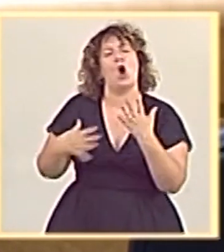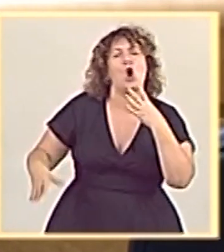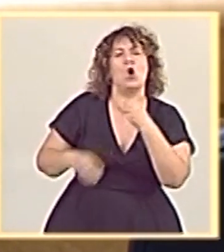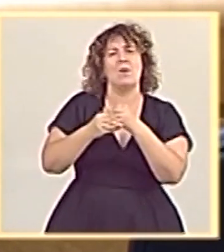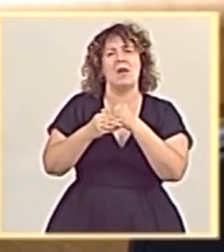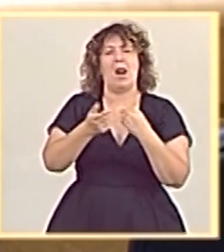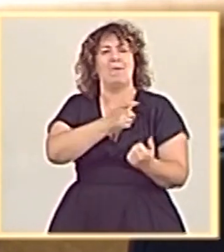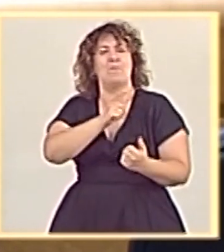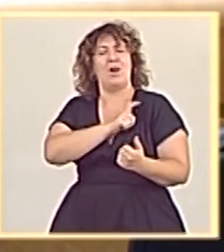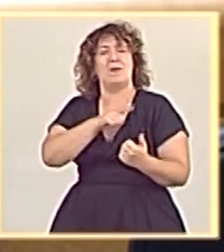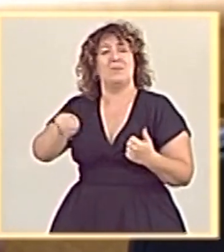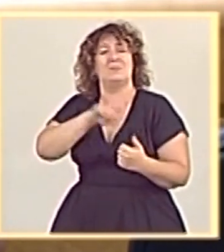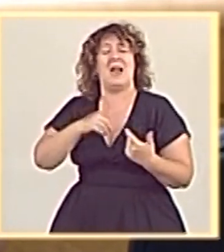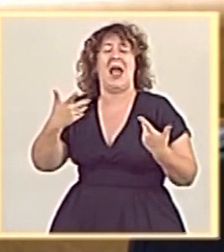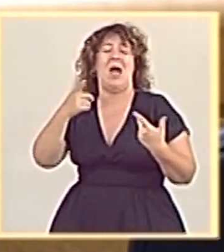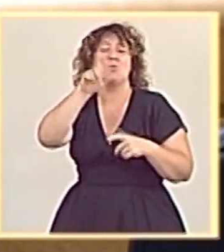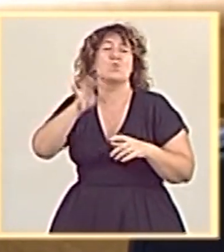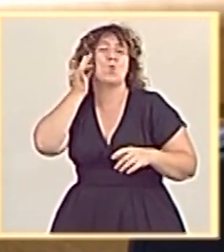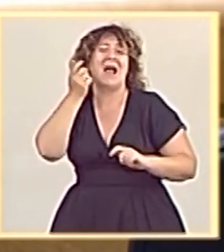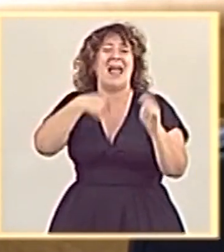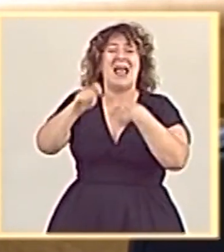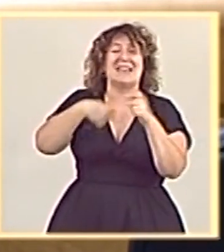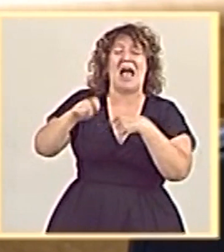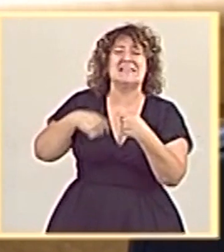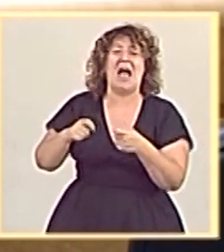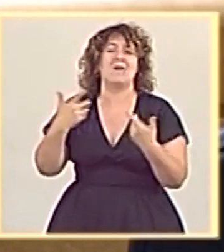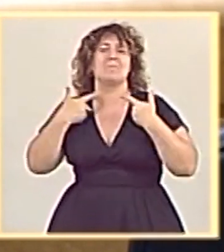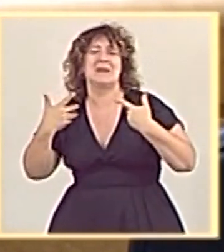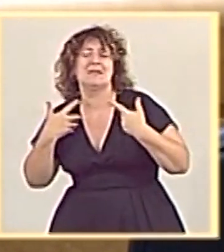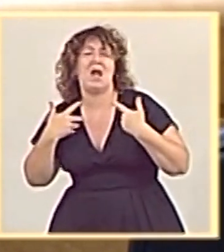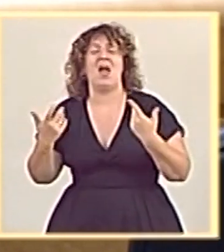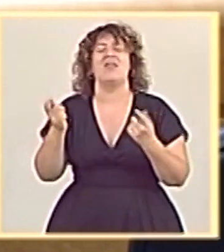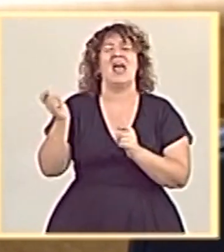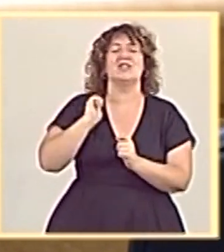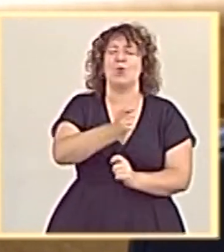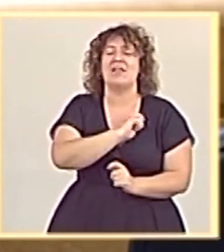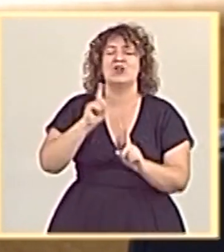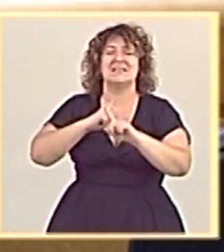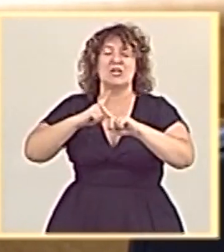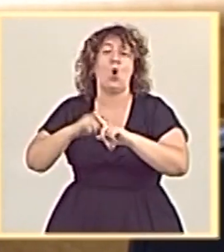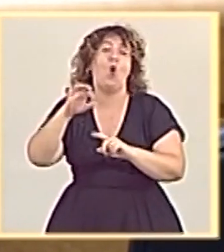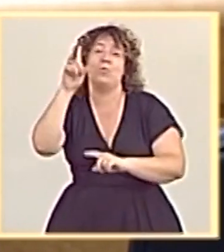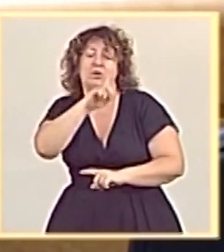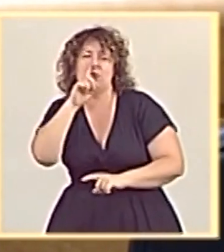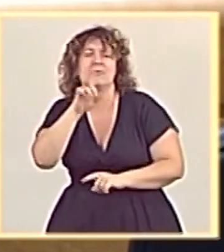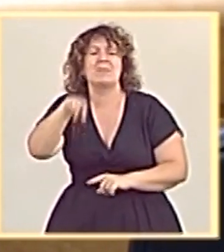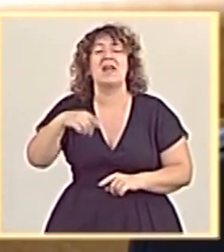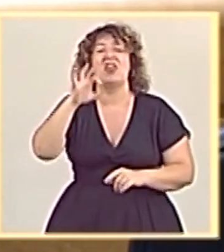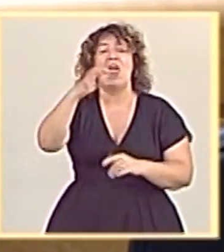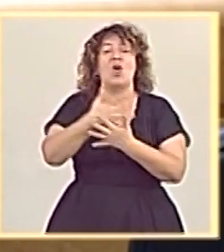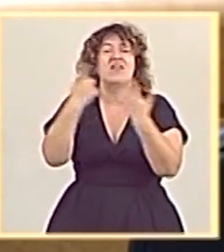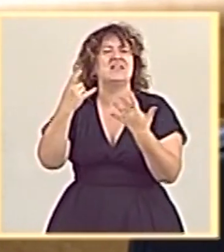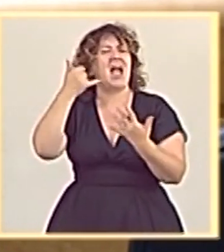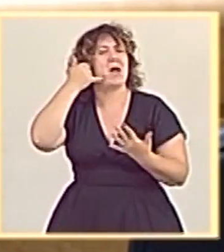policial para mujeres víctimas de explotación sexual, de trata y a mujeres en contextos de prostitución. Hemos mejorado el 016 para que pueda